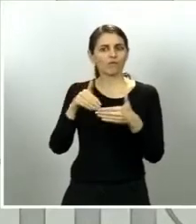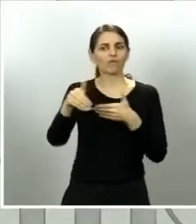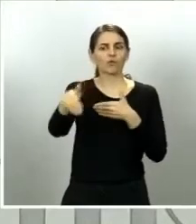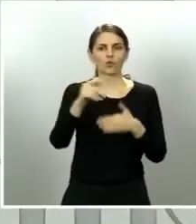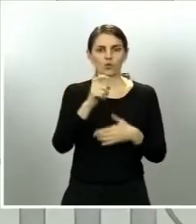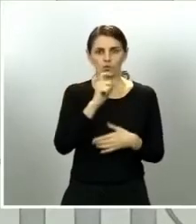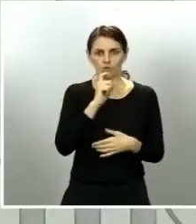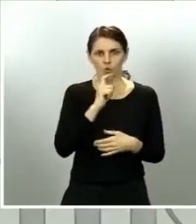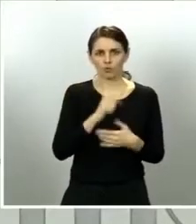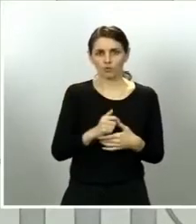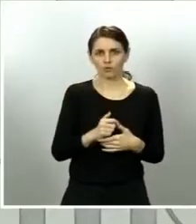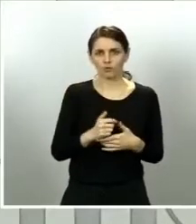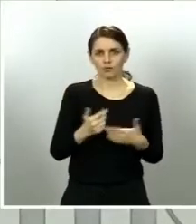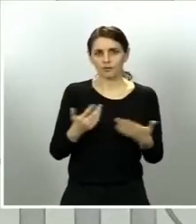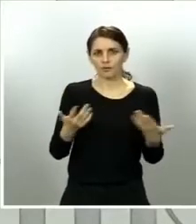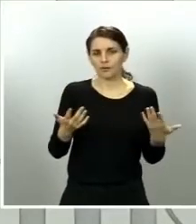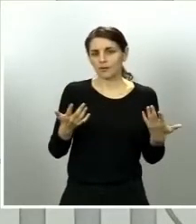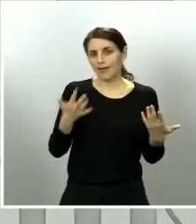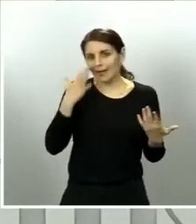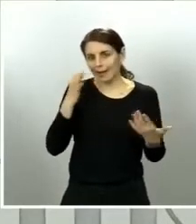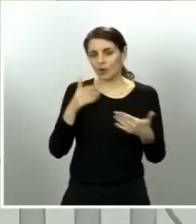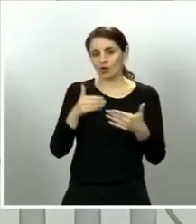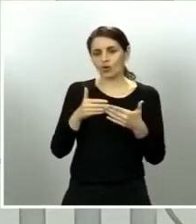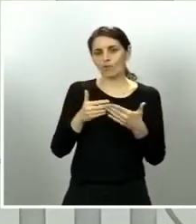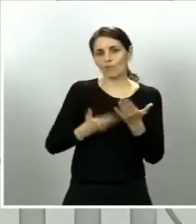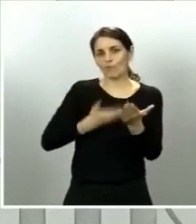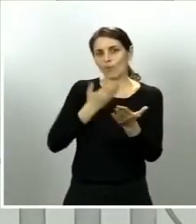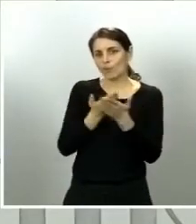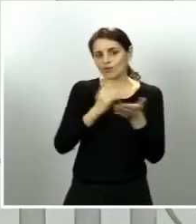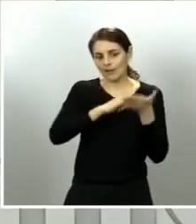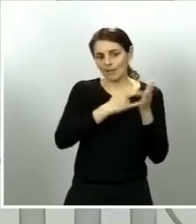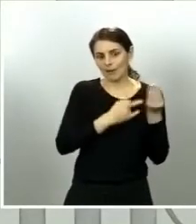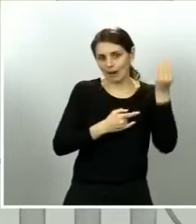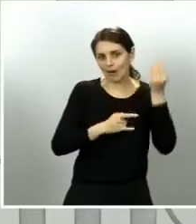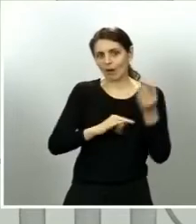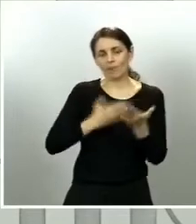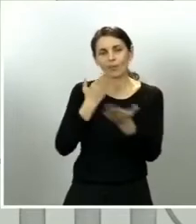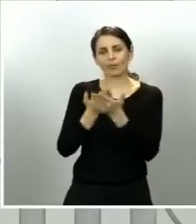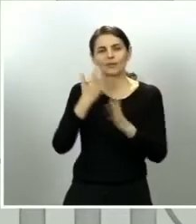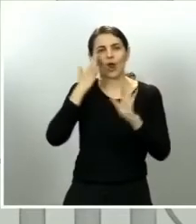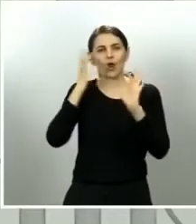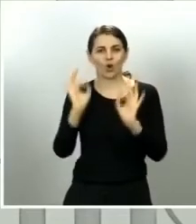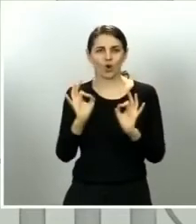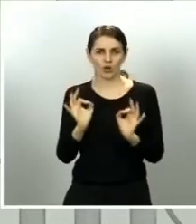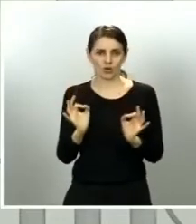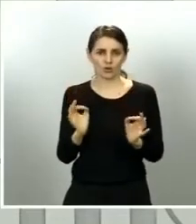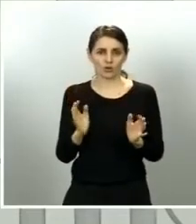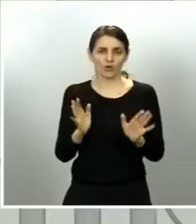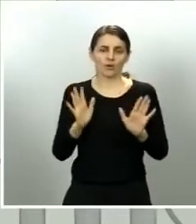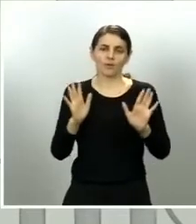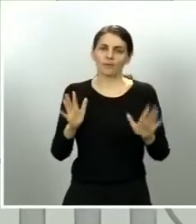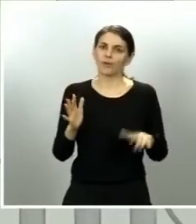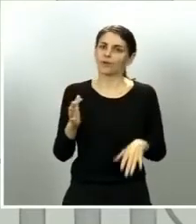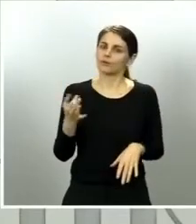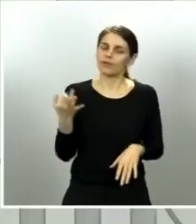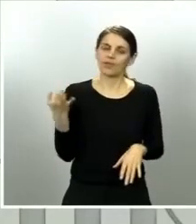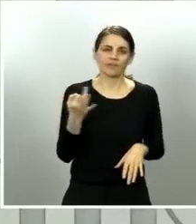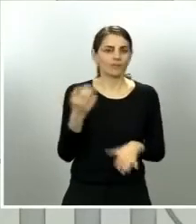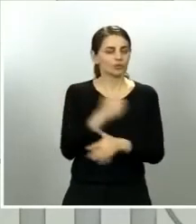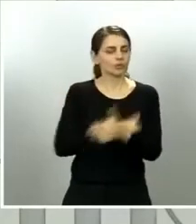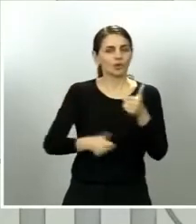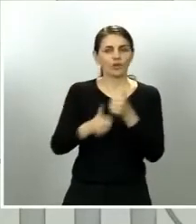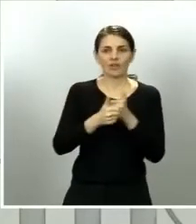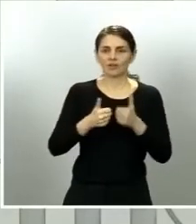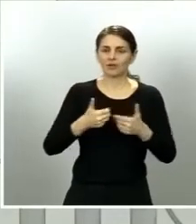tenemos que entender que el proceso de transición a la nueva normalidad queda sometido a los criterios de salud pública lo que no podemos